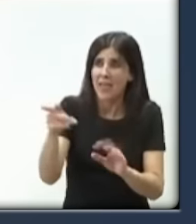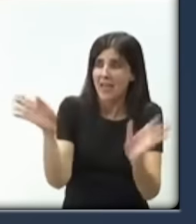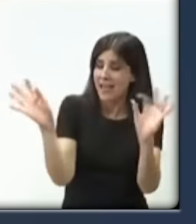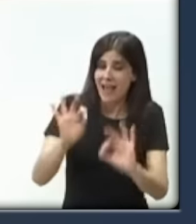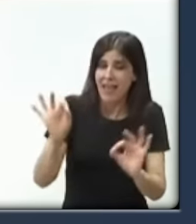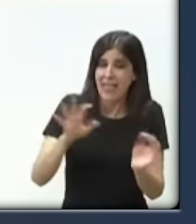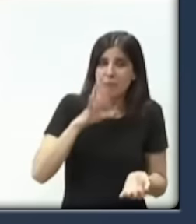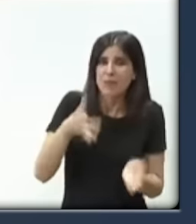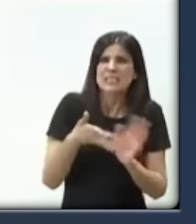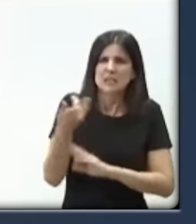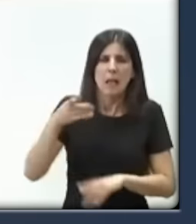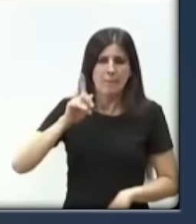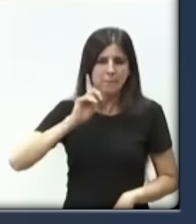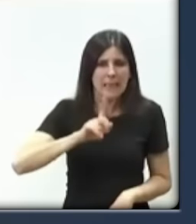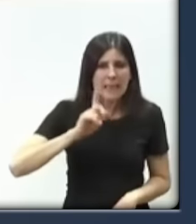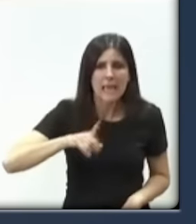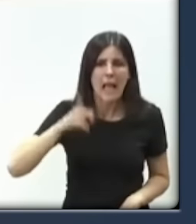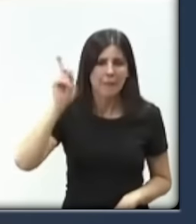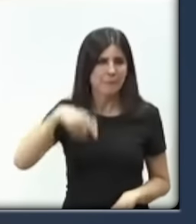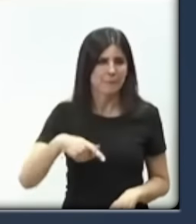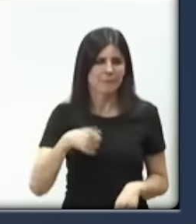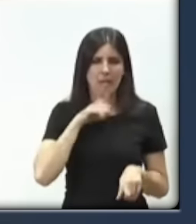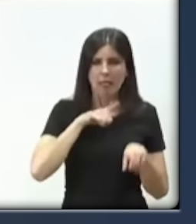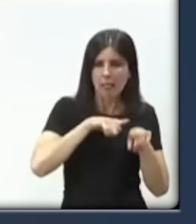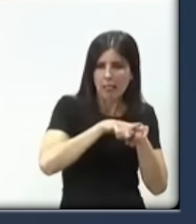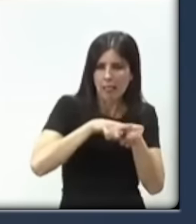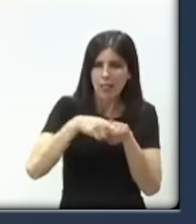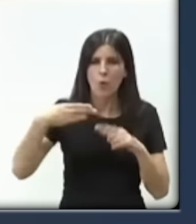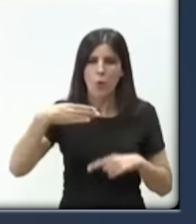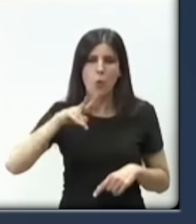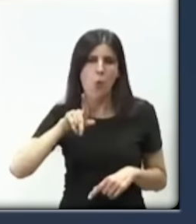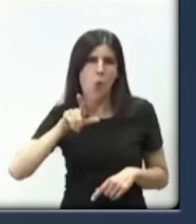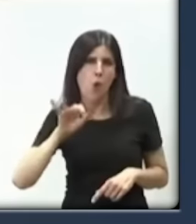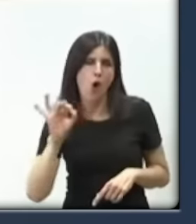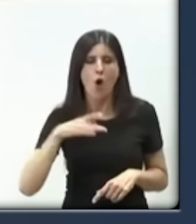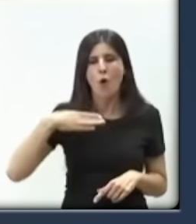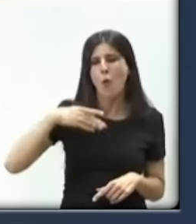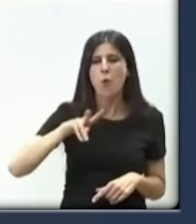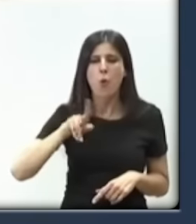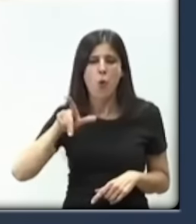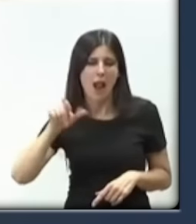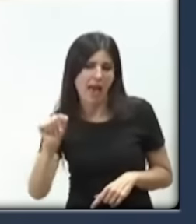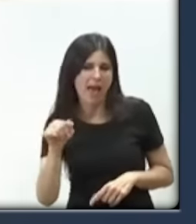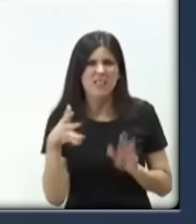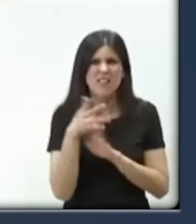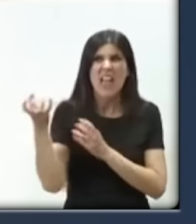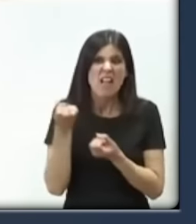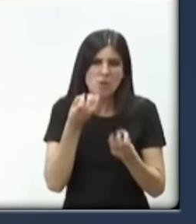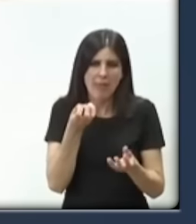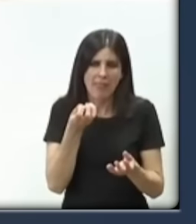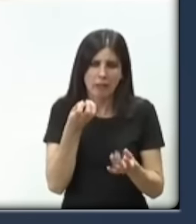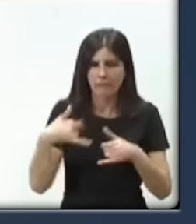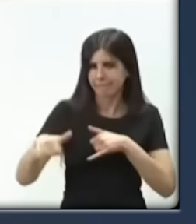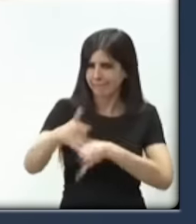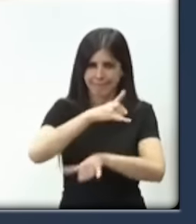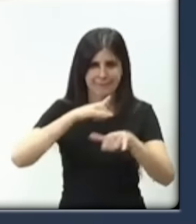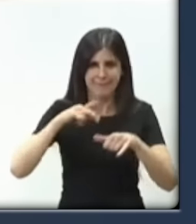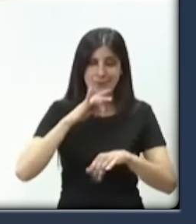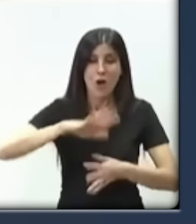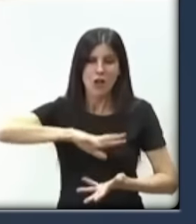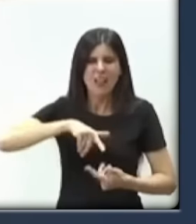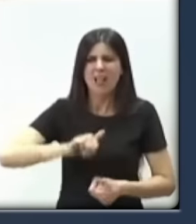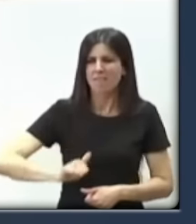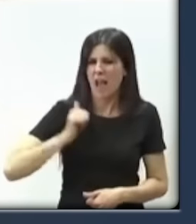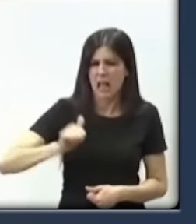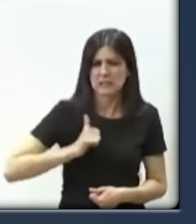Porque han hecho de la mentira, de los bulos o las bulas, como usted dice, de las desinformaciones y de todas las noticias falsas, la